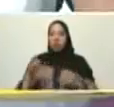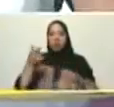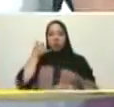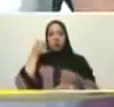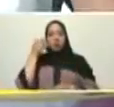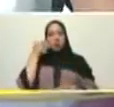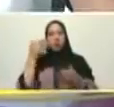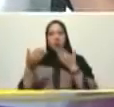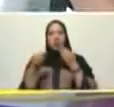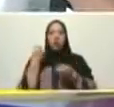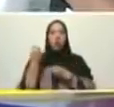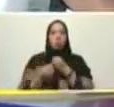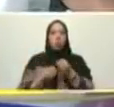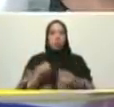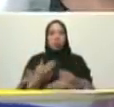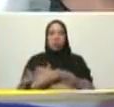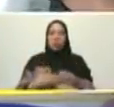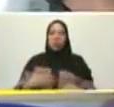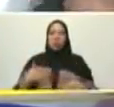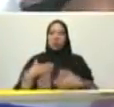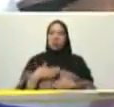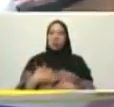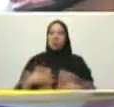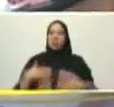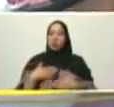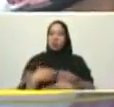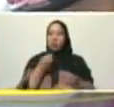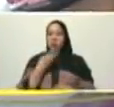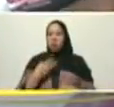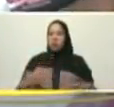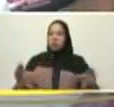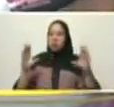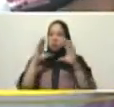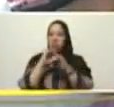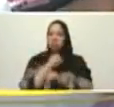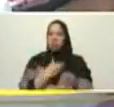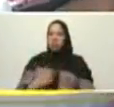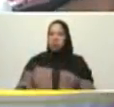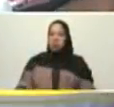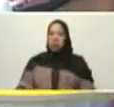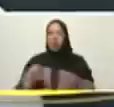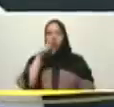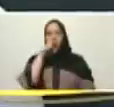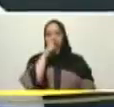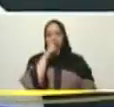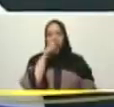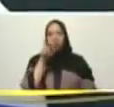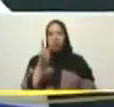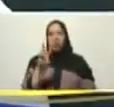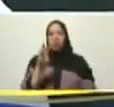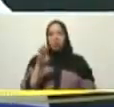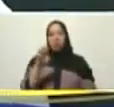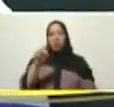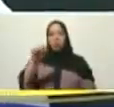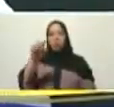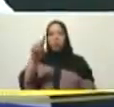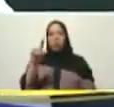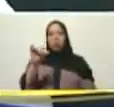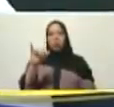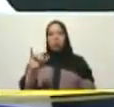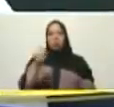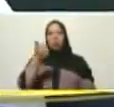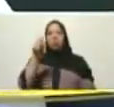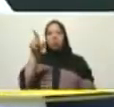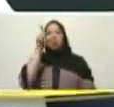Wendy como te sientes buenas noches presidente mi nombre es Wendy Escobar soy trabajadora de cante B con 12 años de